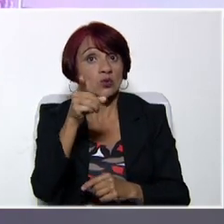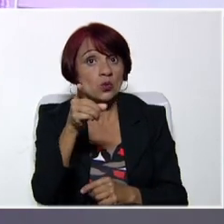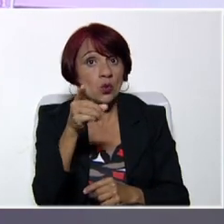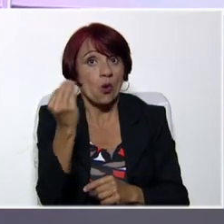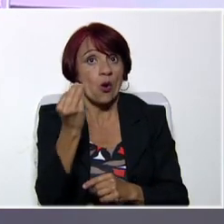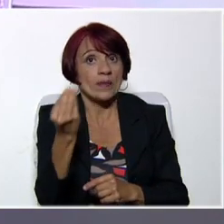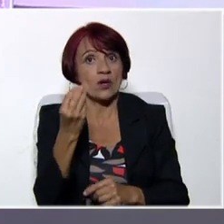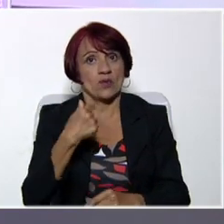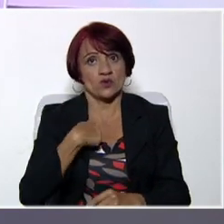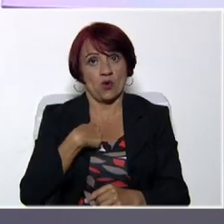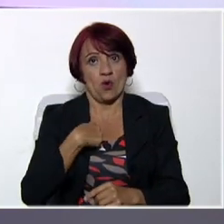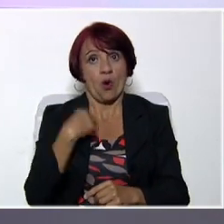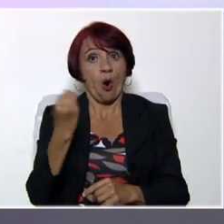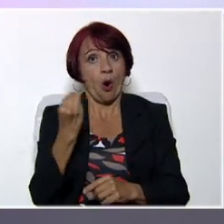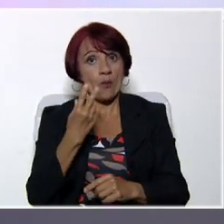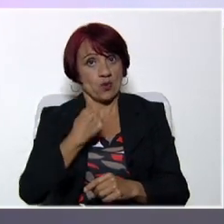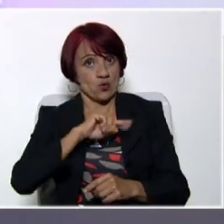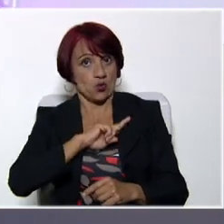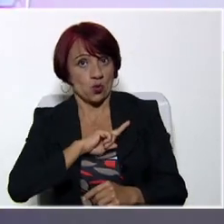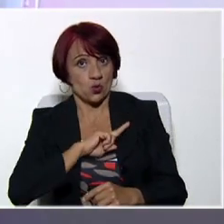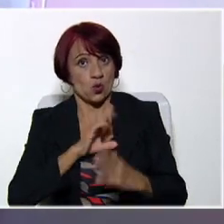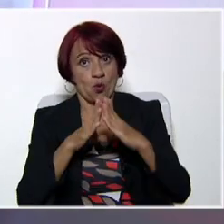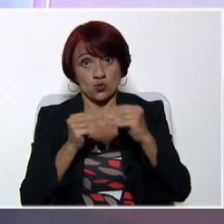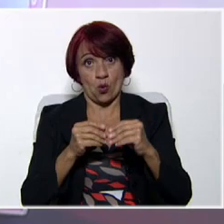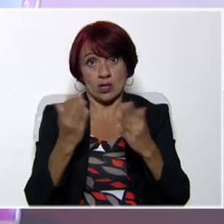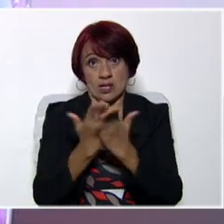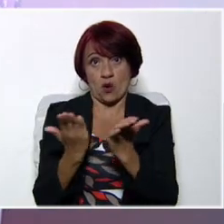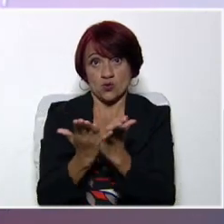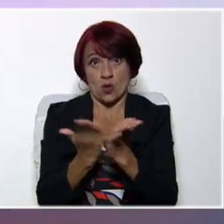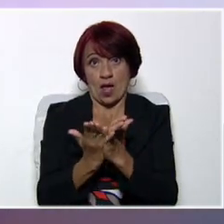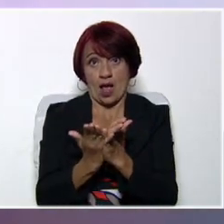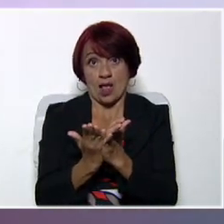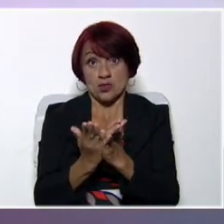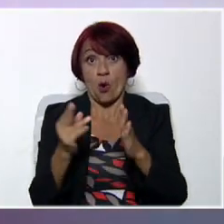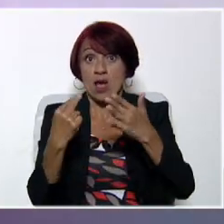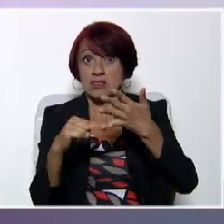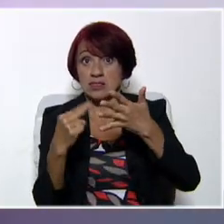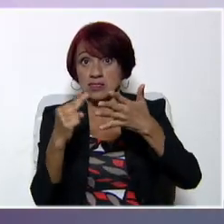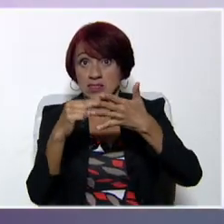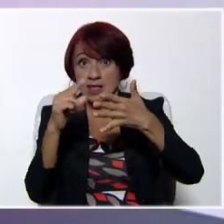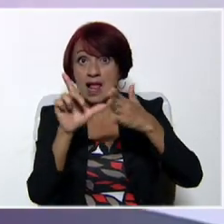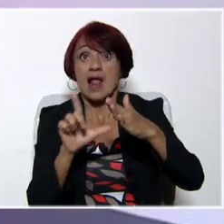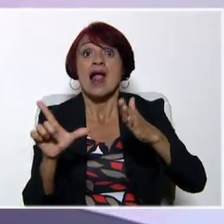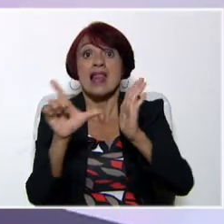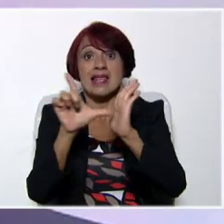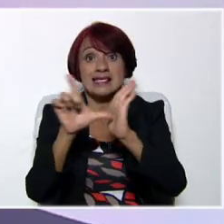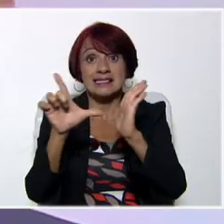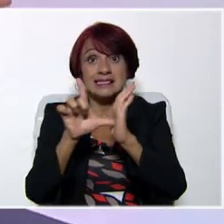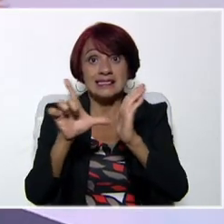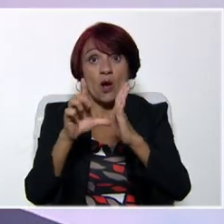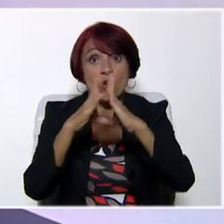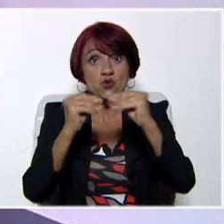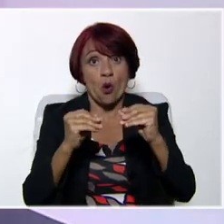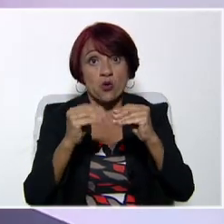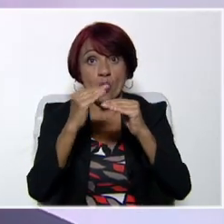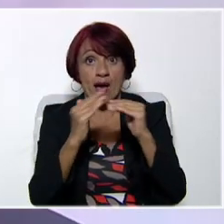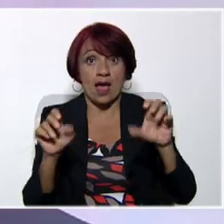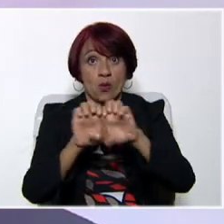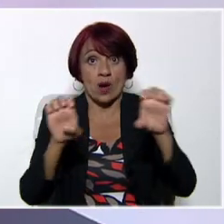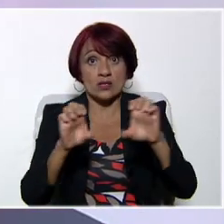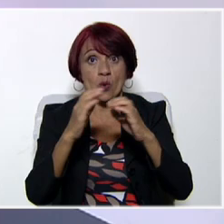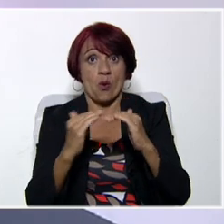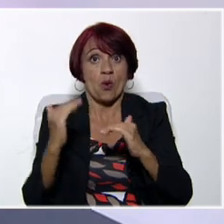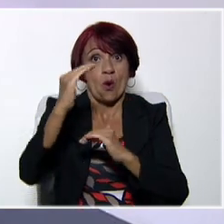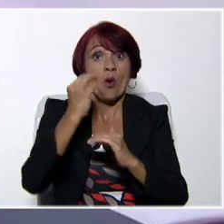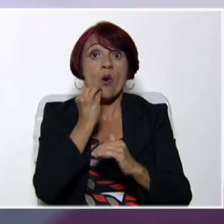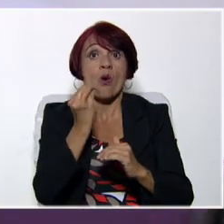jóvenes como yo, jóvenes como nosotros que estamos estudiando el nivel de educación media general, media técnica y la modalidad de educación para